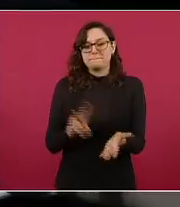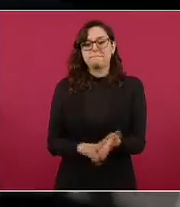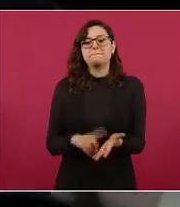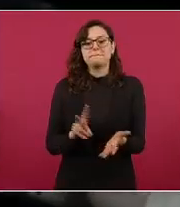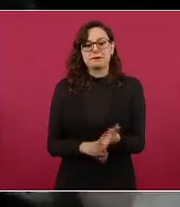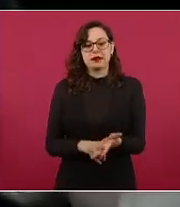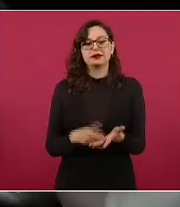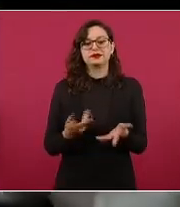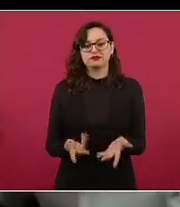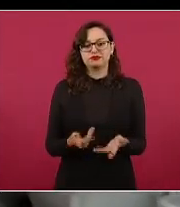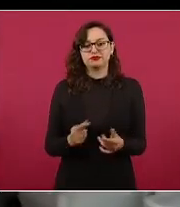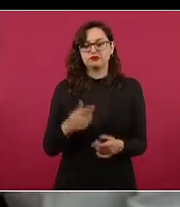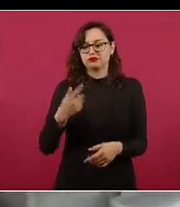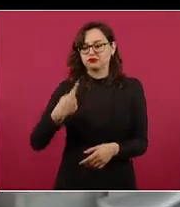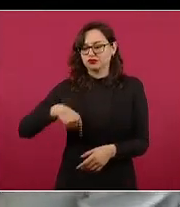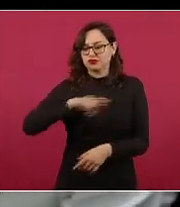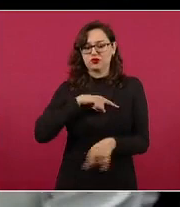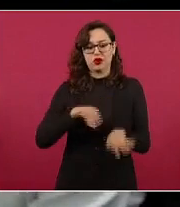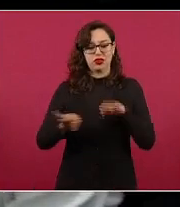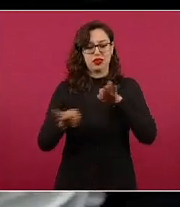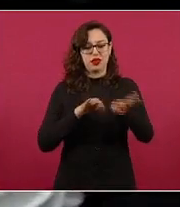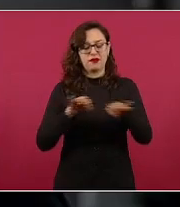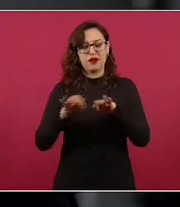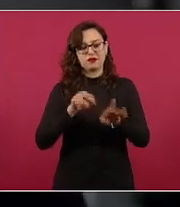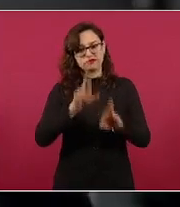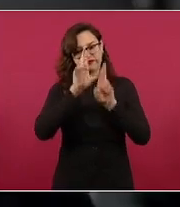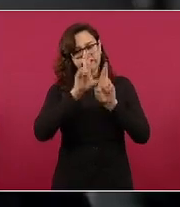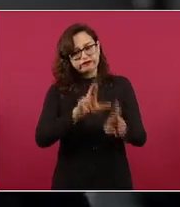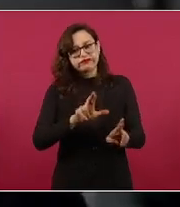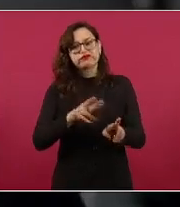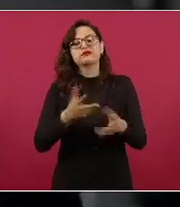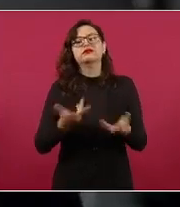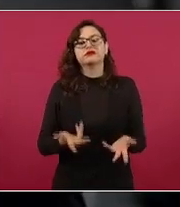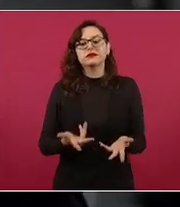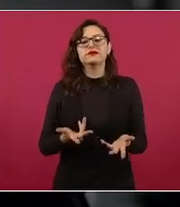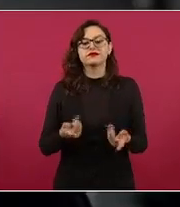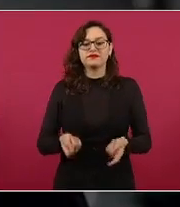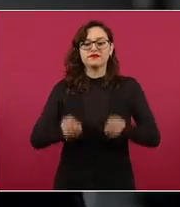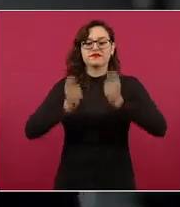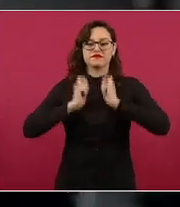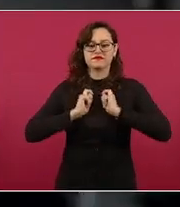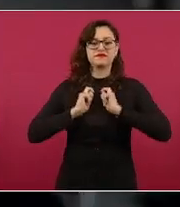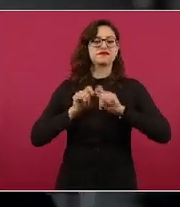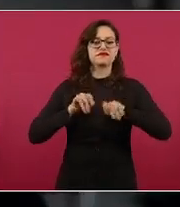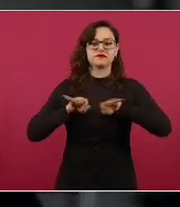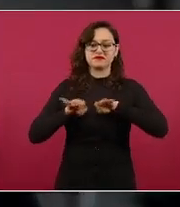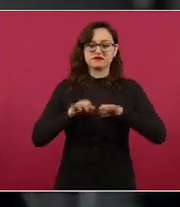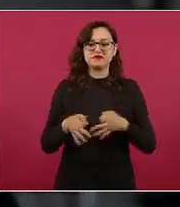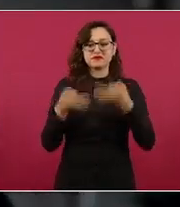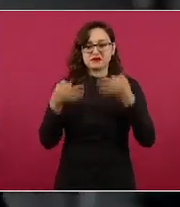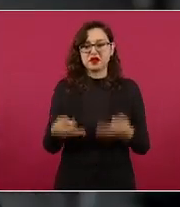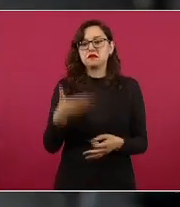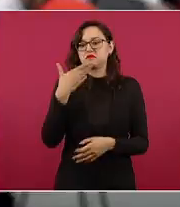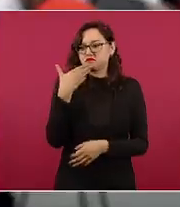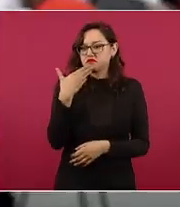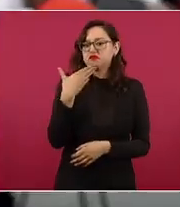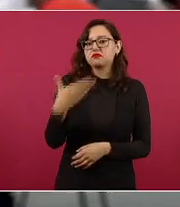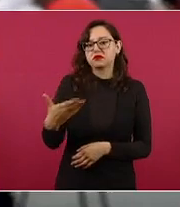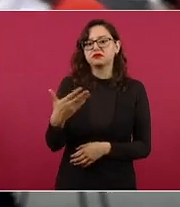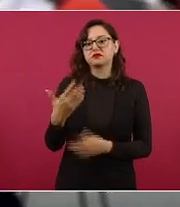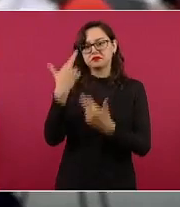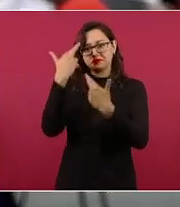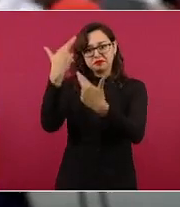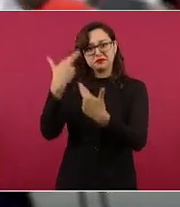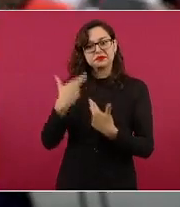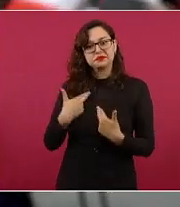que se está dignificando nuestro trabajo y que también nos están dando el puesto y el honor, reconocimiento que merecemos. Y